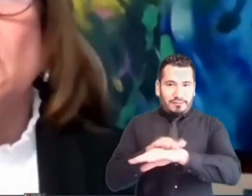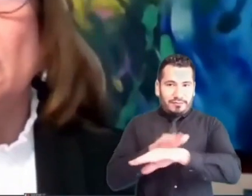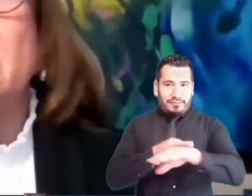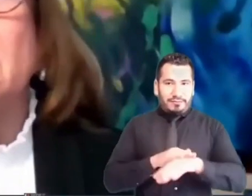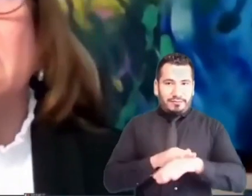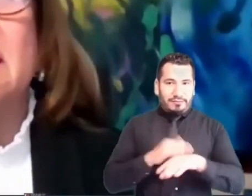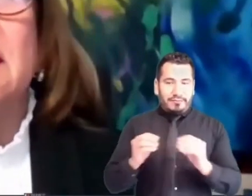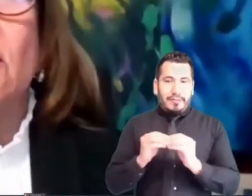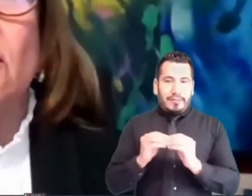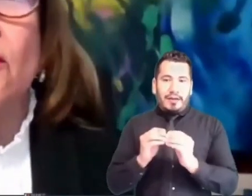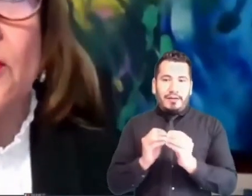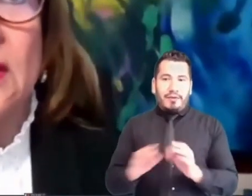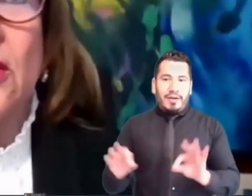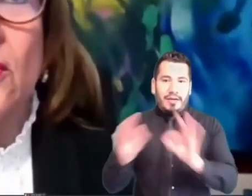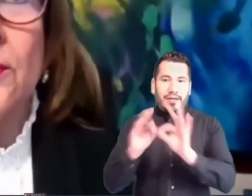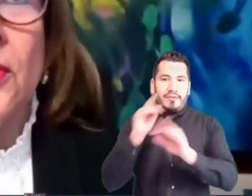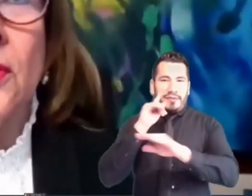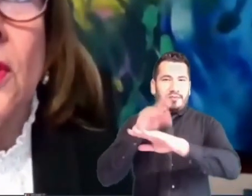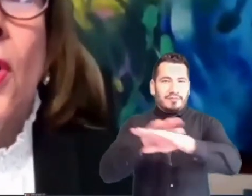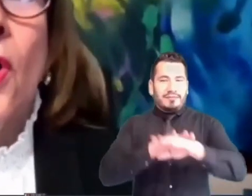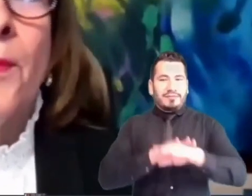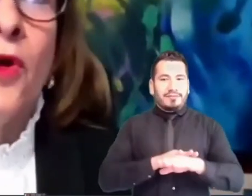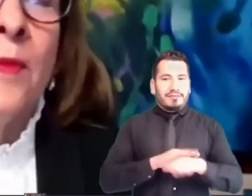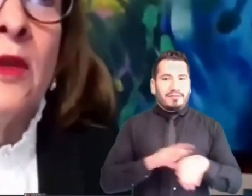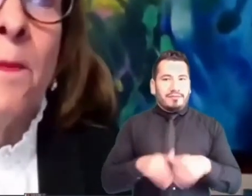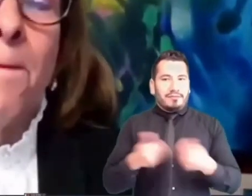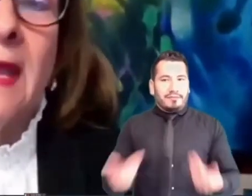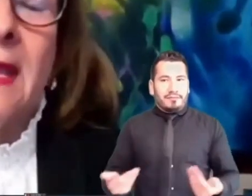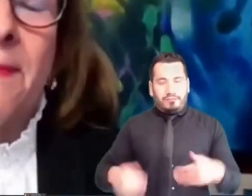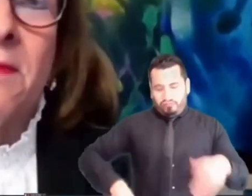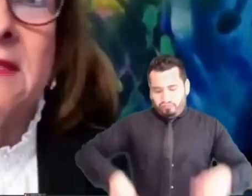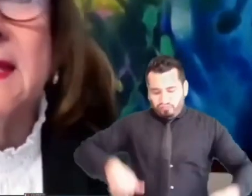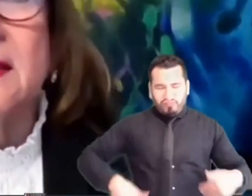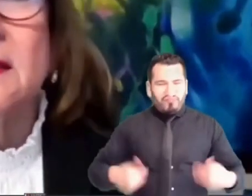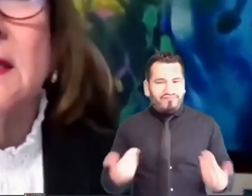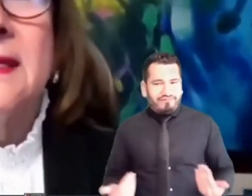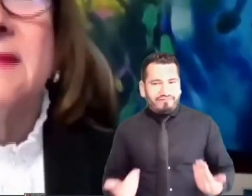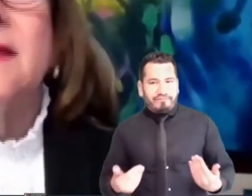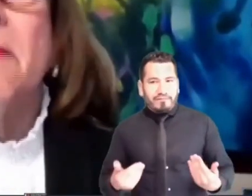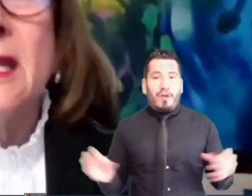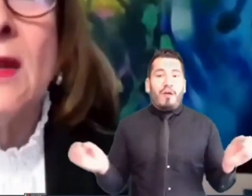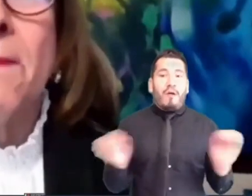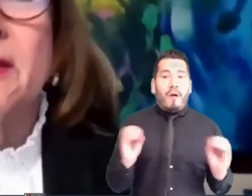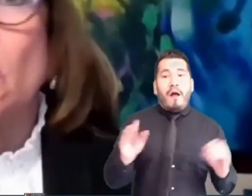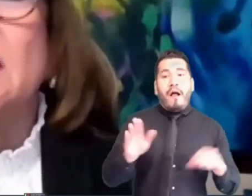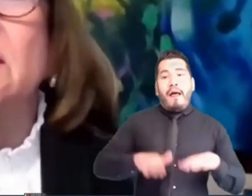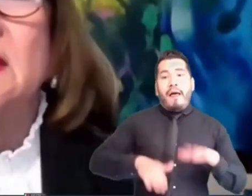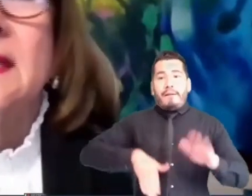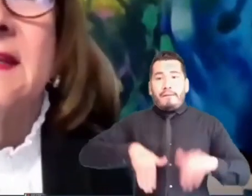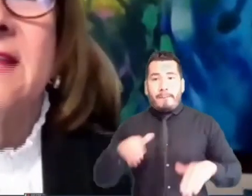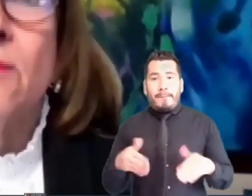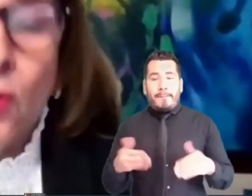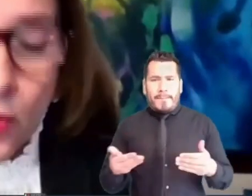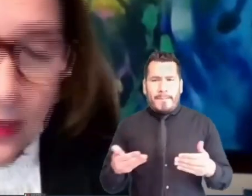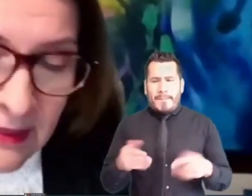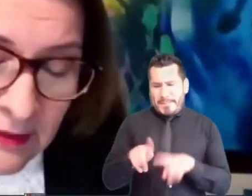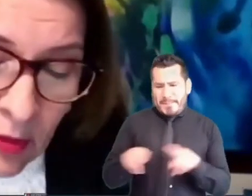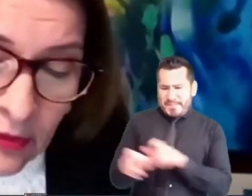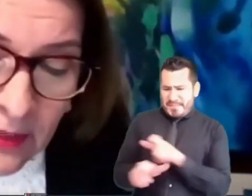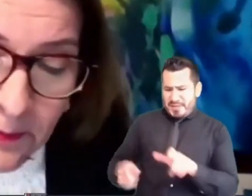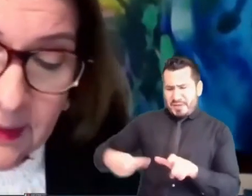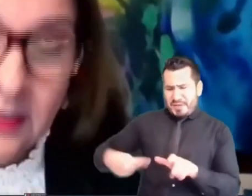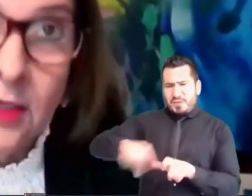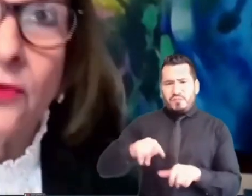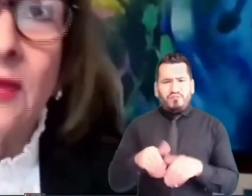disminuir las tasas de corrupción o por lo menos permitir que sean menos las personas que se involucren